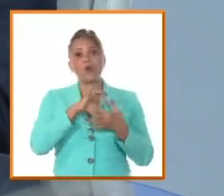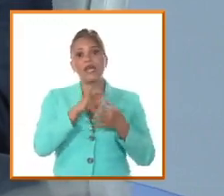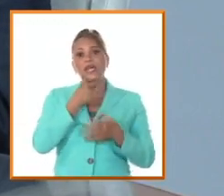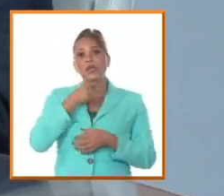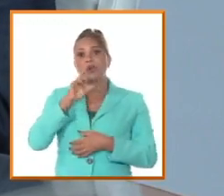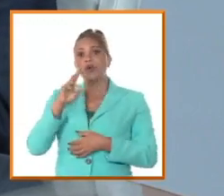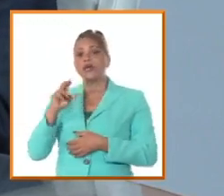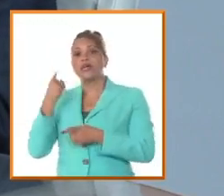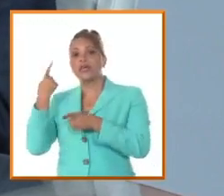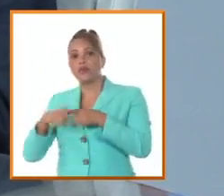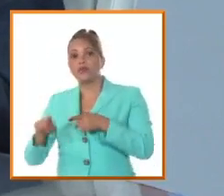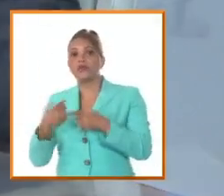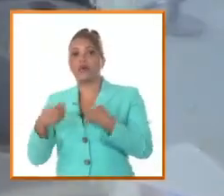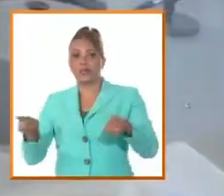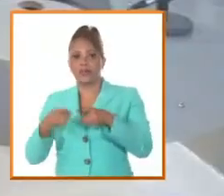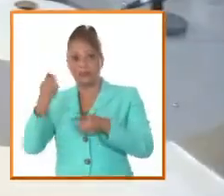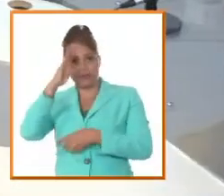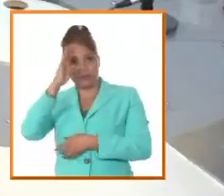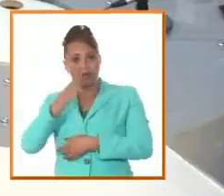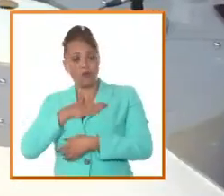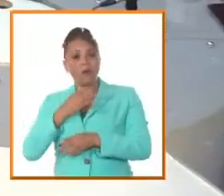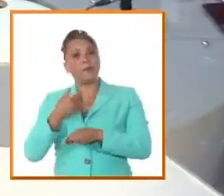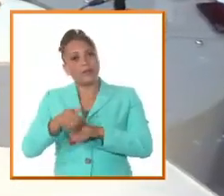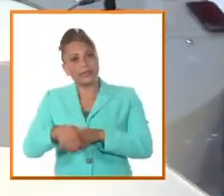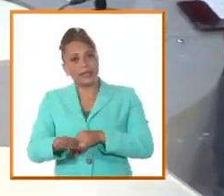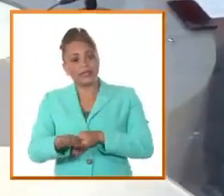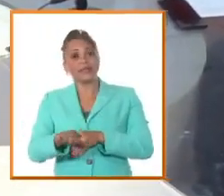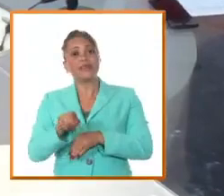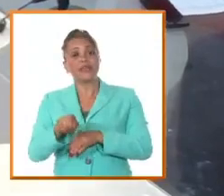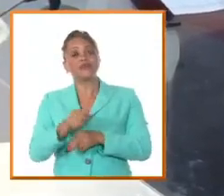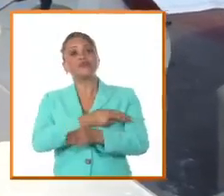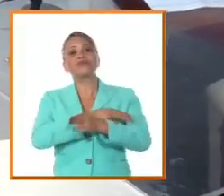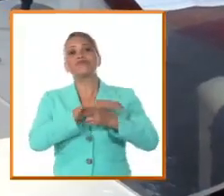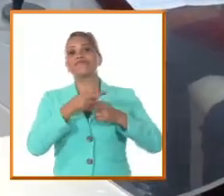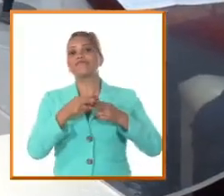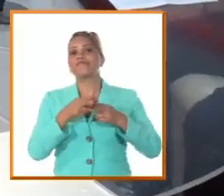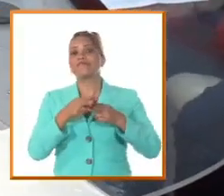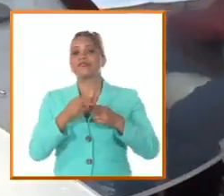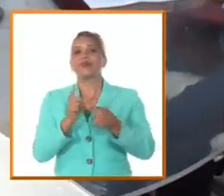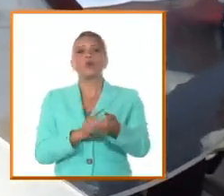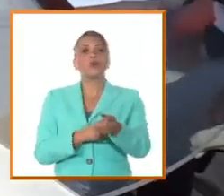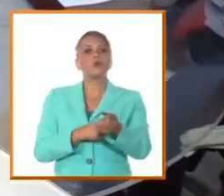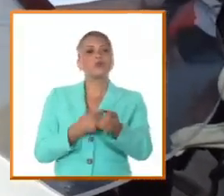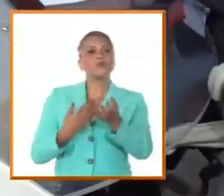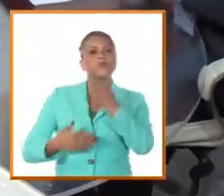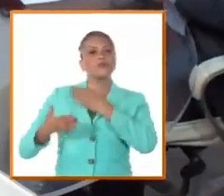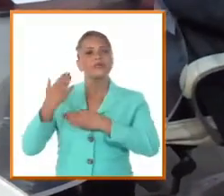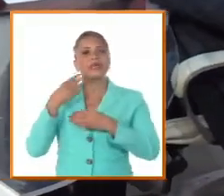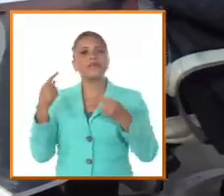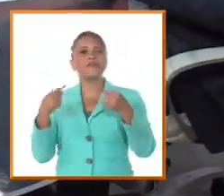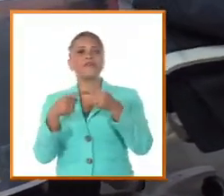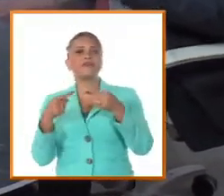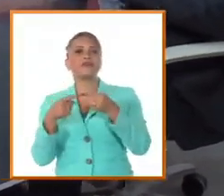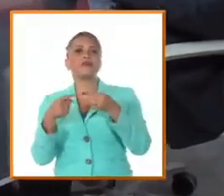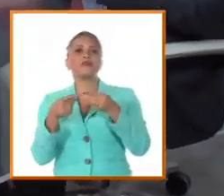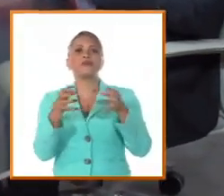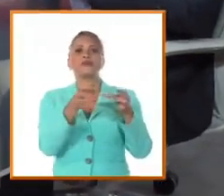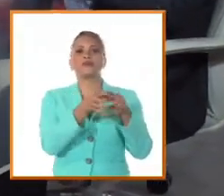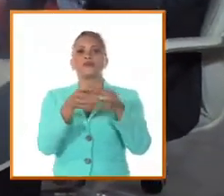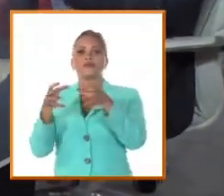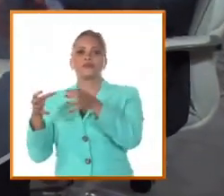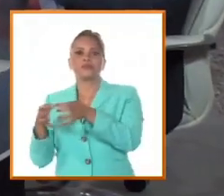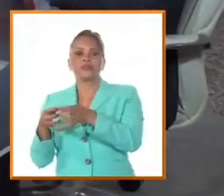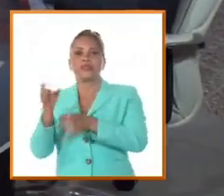el himno de Figueredo 40 años más tarde. Había una gran tradición también de enfrentamiento de las autoridades del